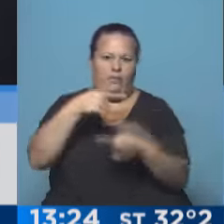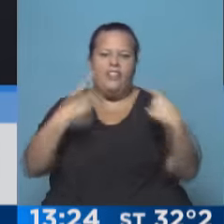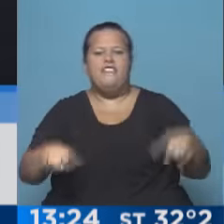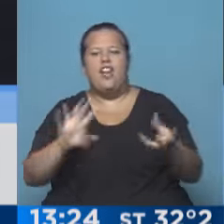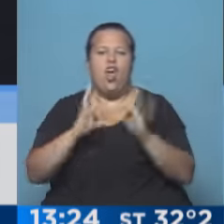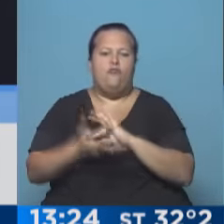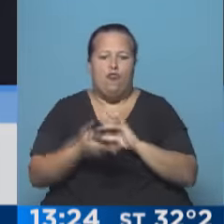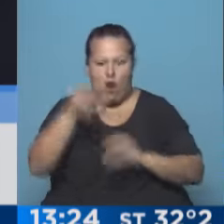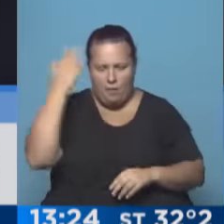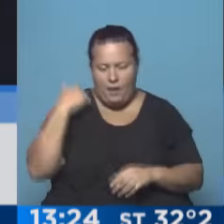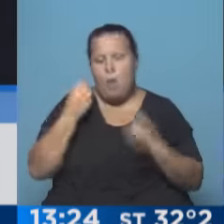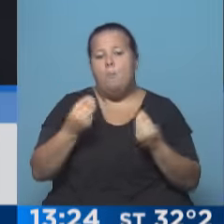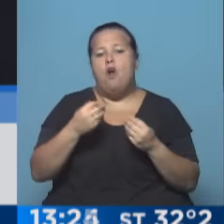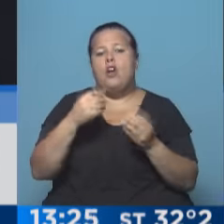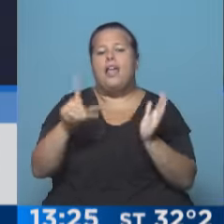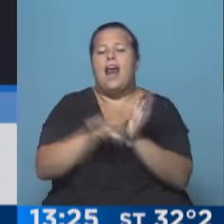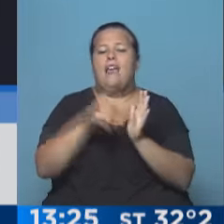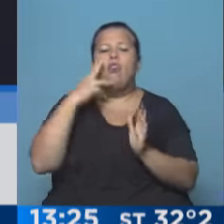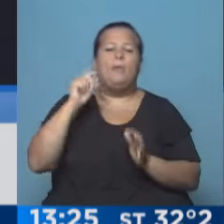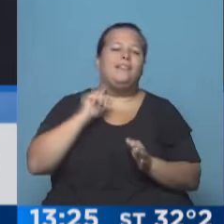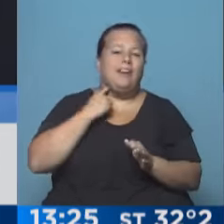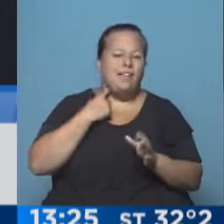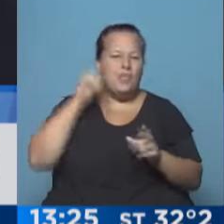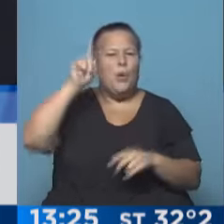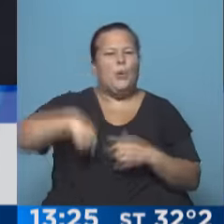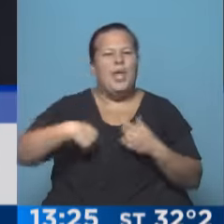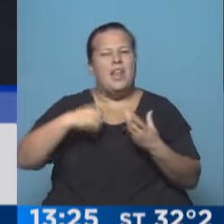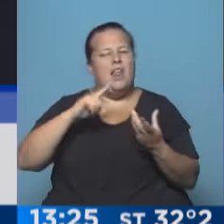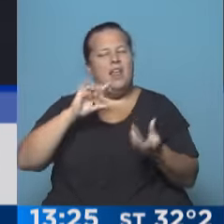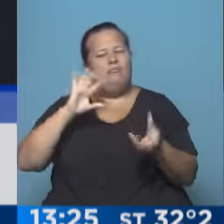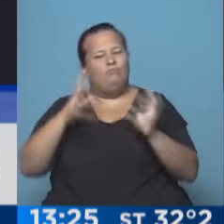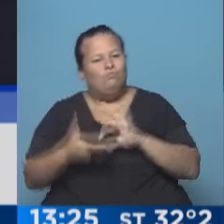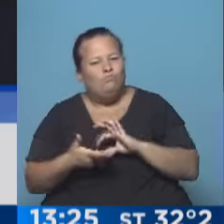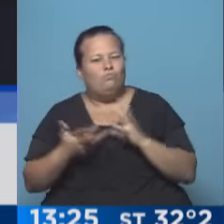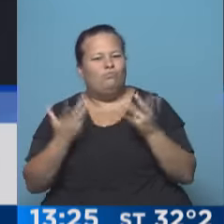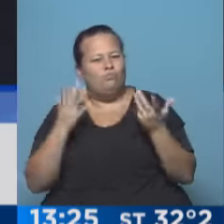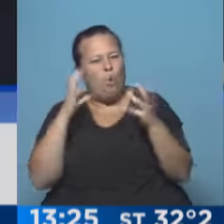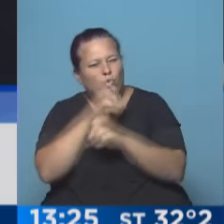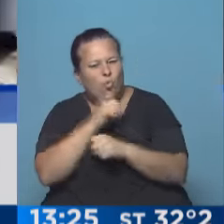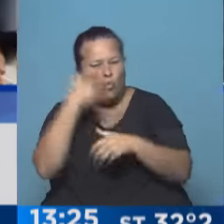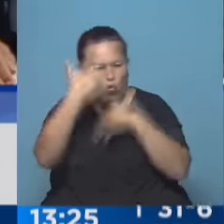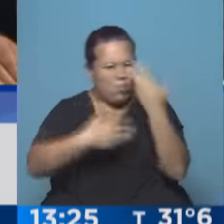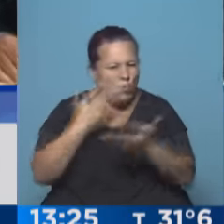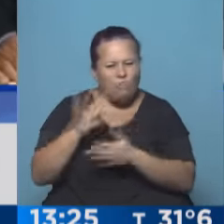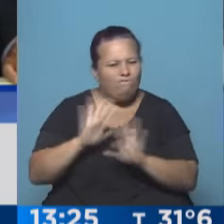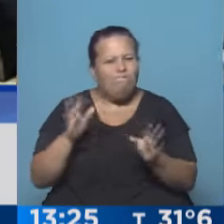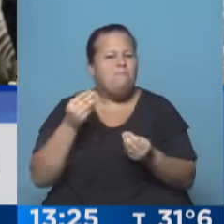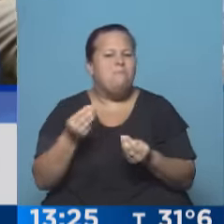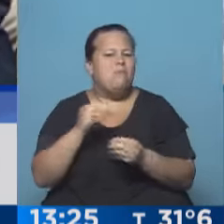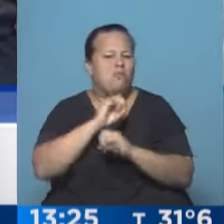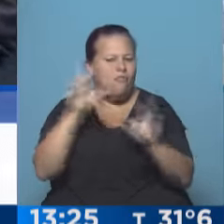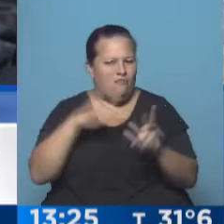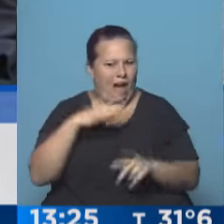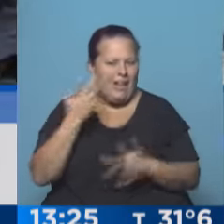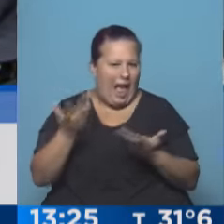se estaba aplicando, sobre todo porque el régimen de 2013 creó todo una cosa bastante confusa para... De algo de